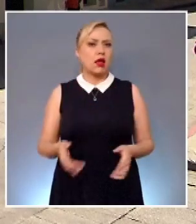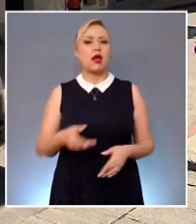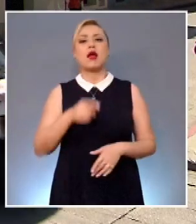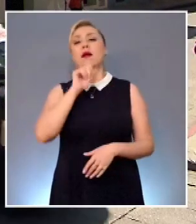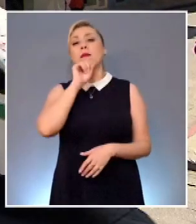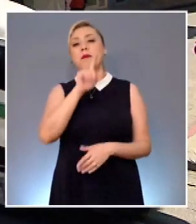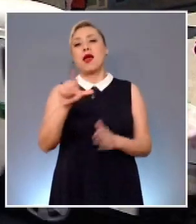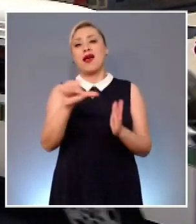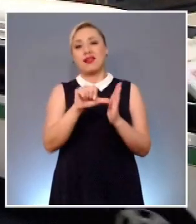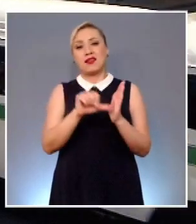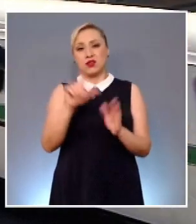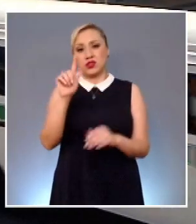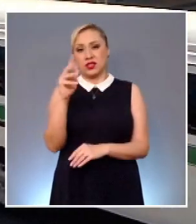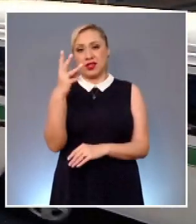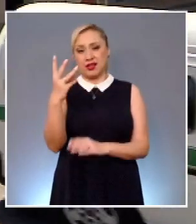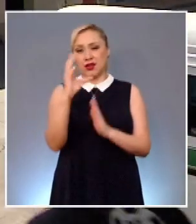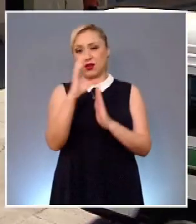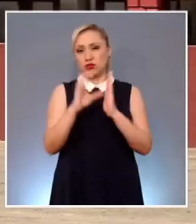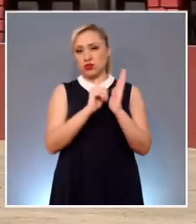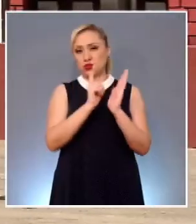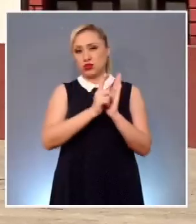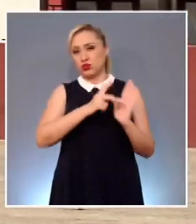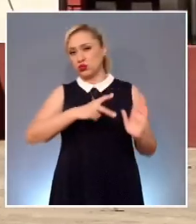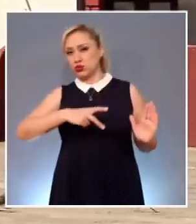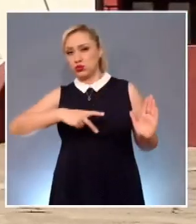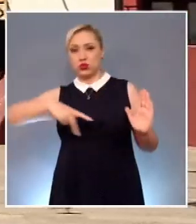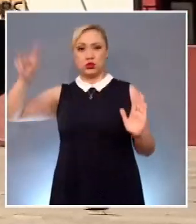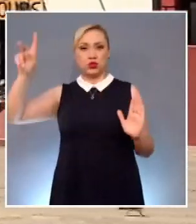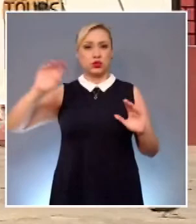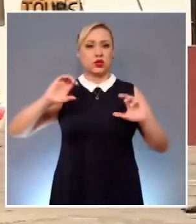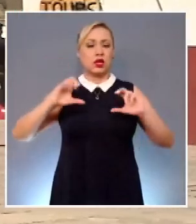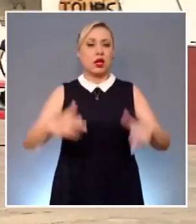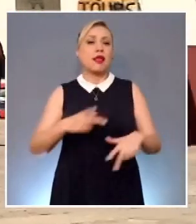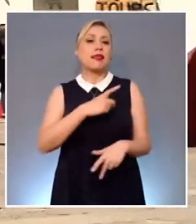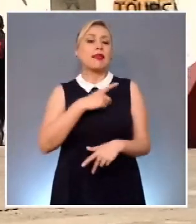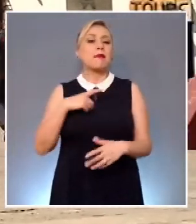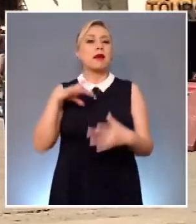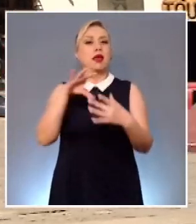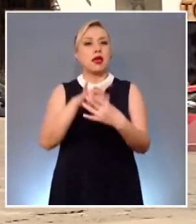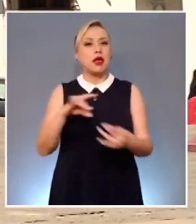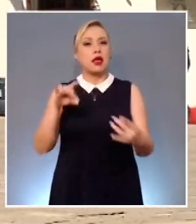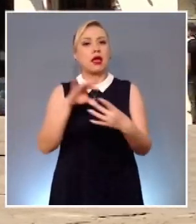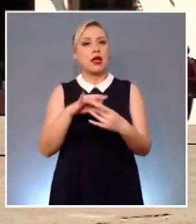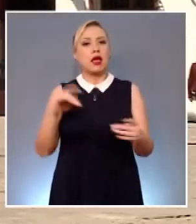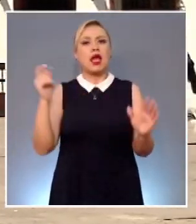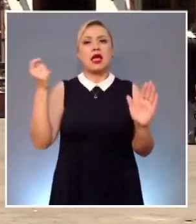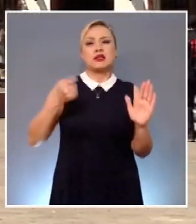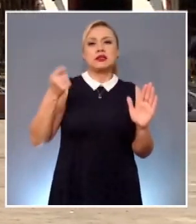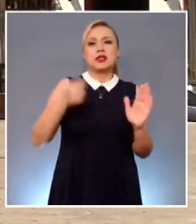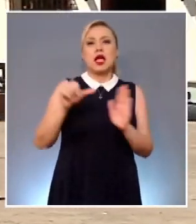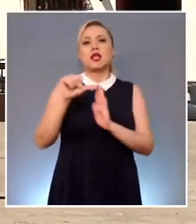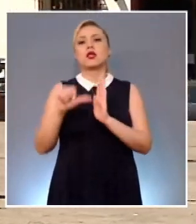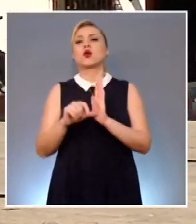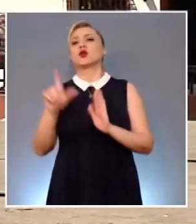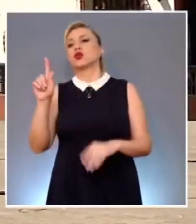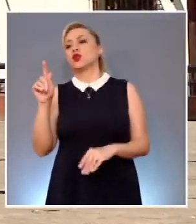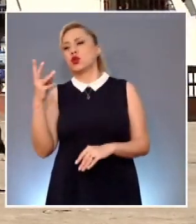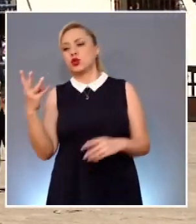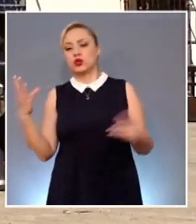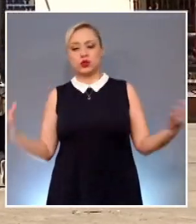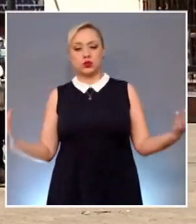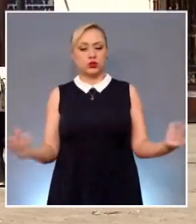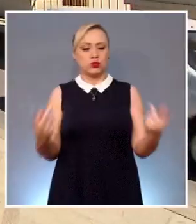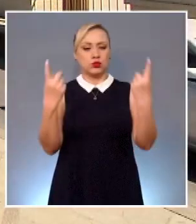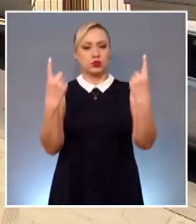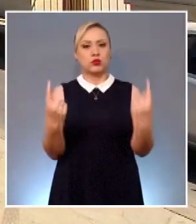Constitución Local debe ser interpretado en conjunto con el 72 del mismo ordenamiento, el cual establece la observancia de dicho